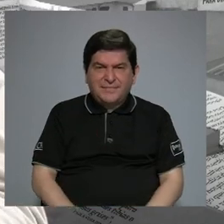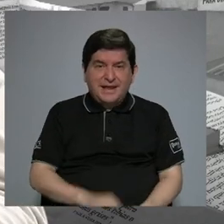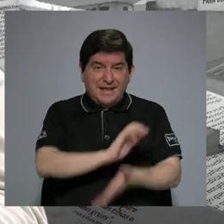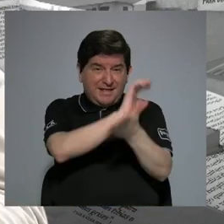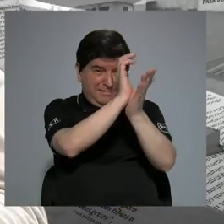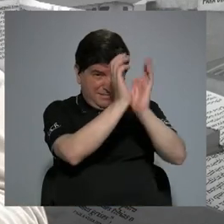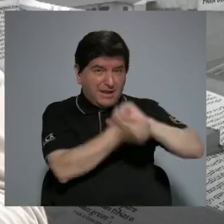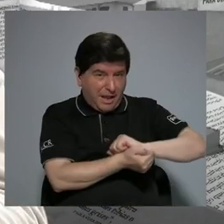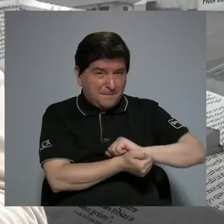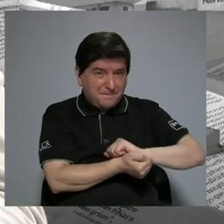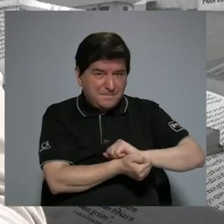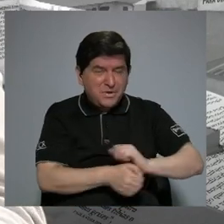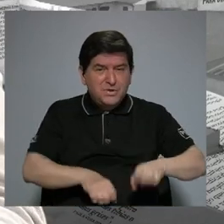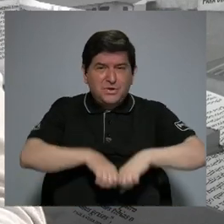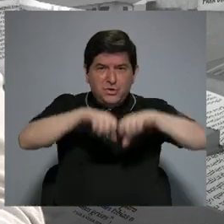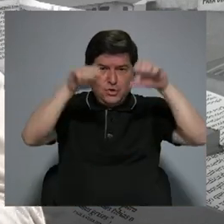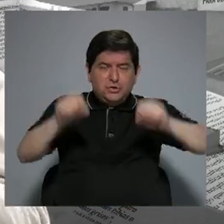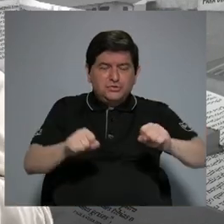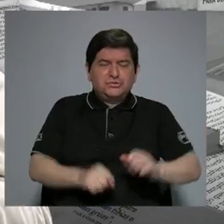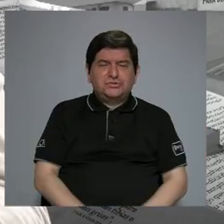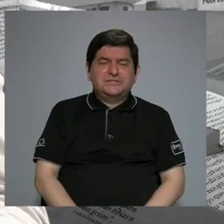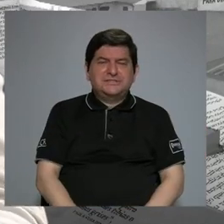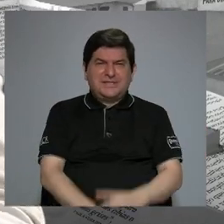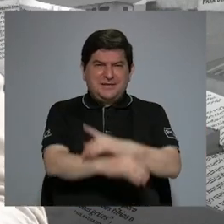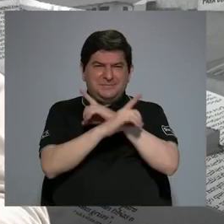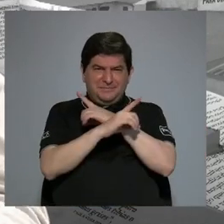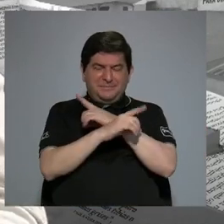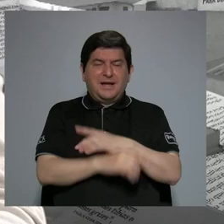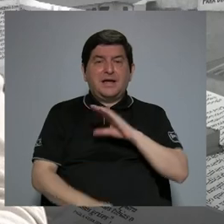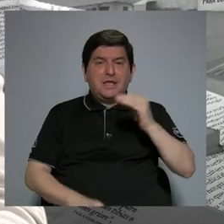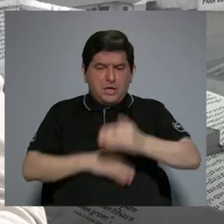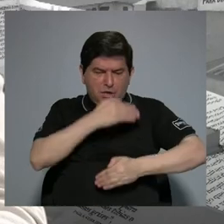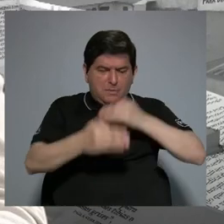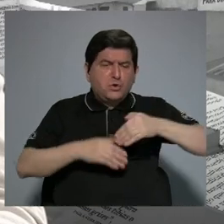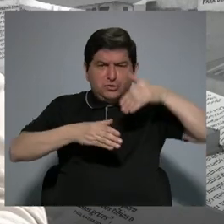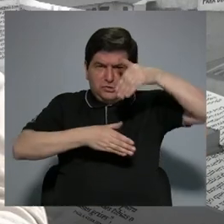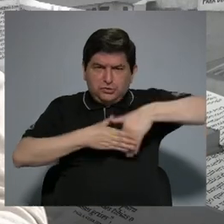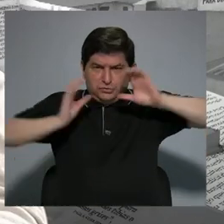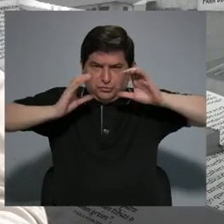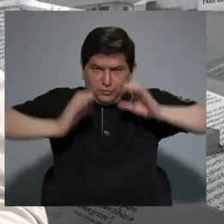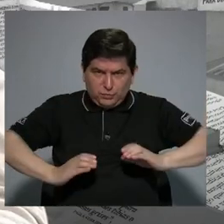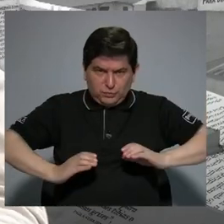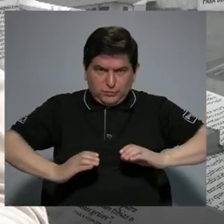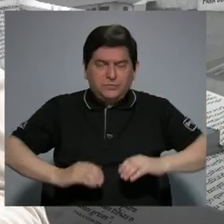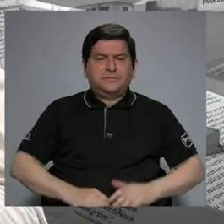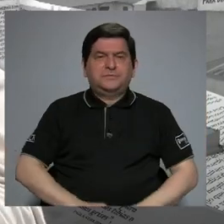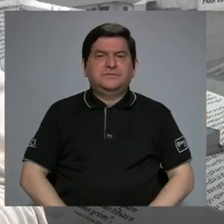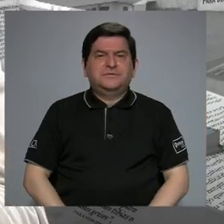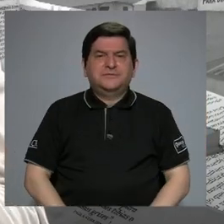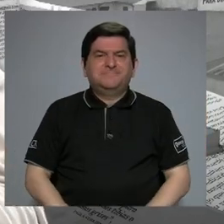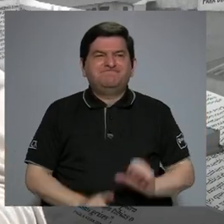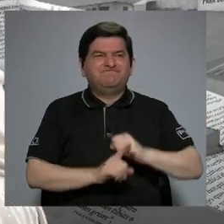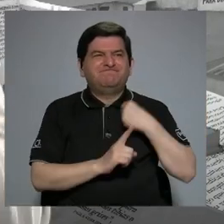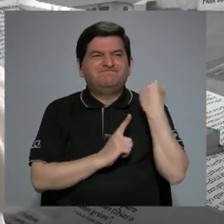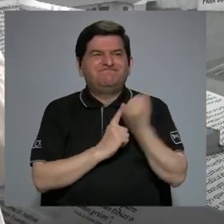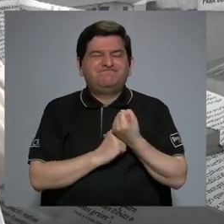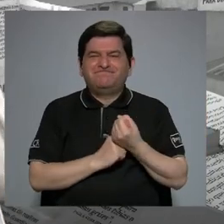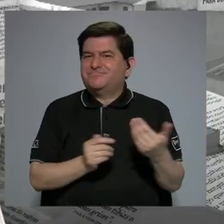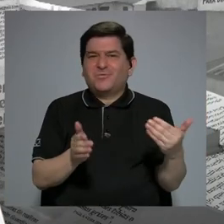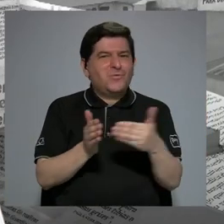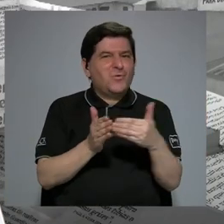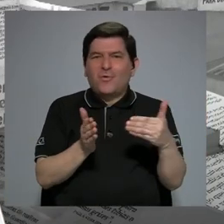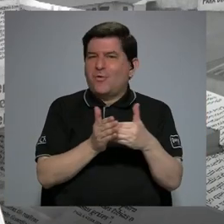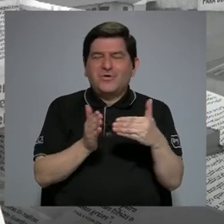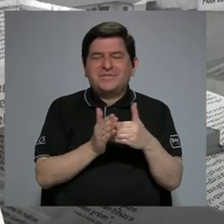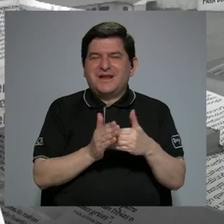modificar nuestro sistema inmunológico, nuestros sistemas metabólicos y fisiológicos, el asunto es que no regresamos